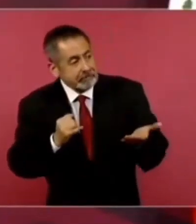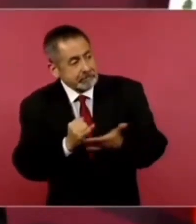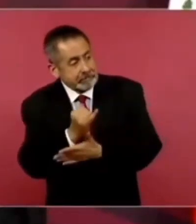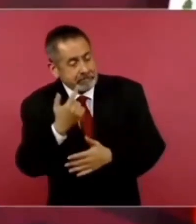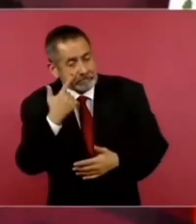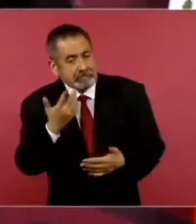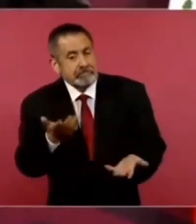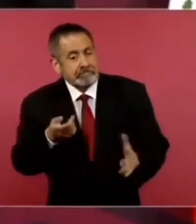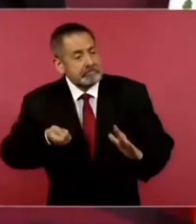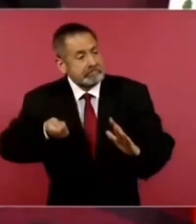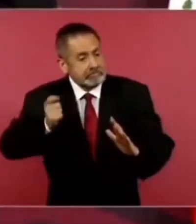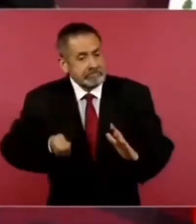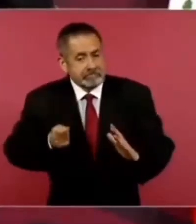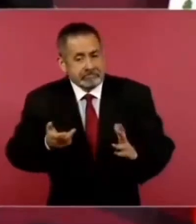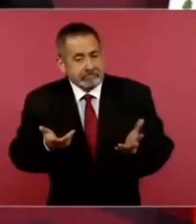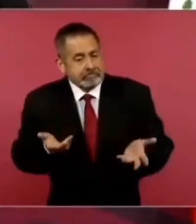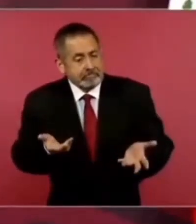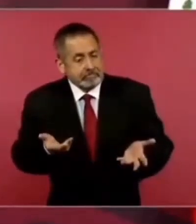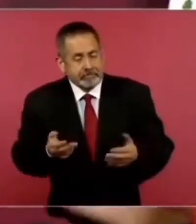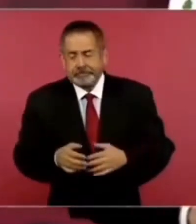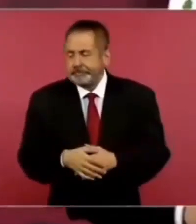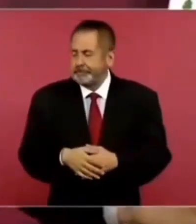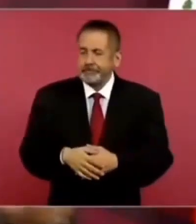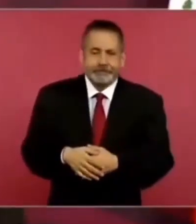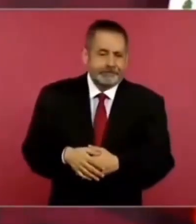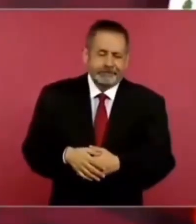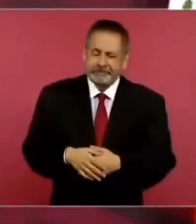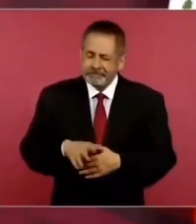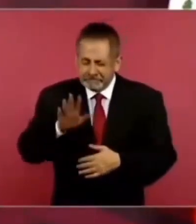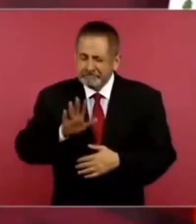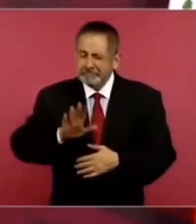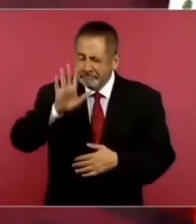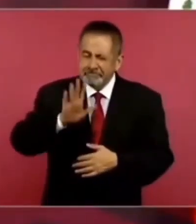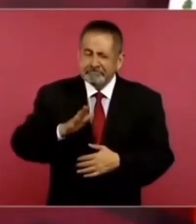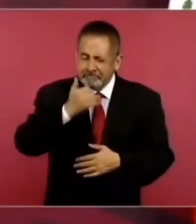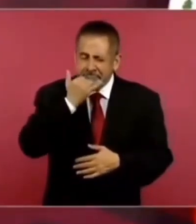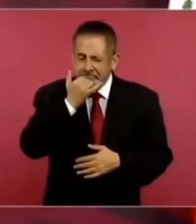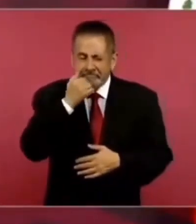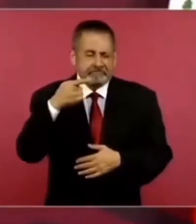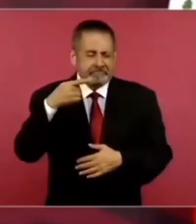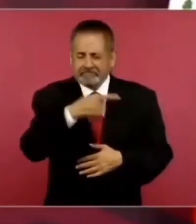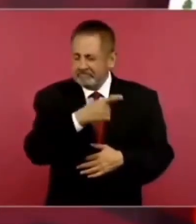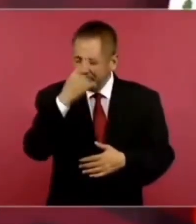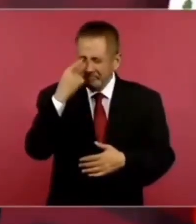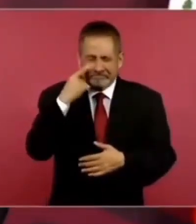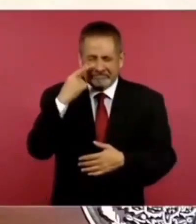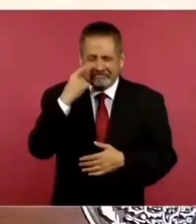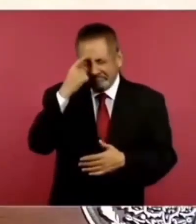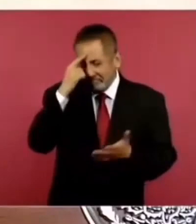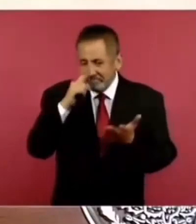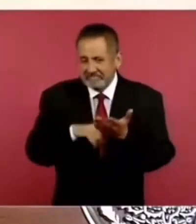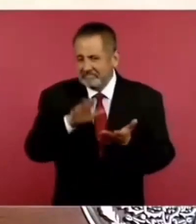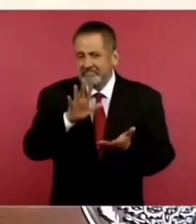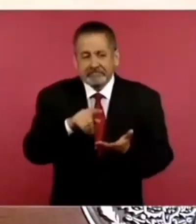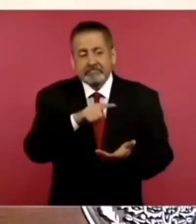Y es muy probable que resuelvan